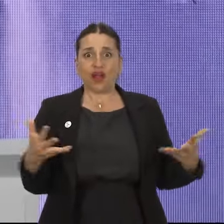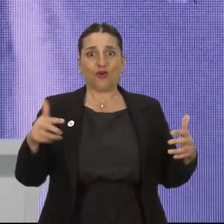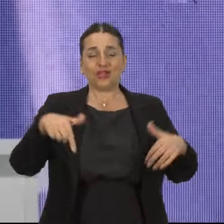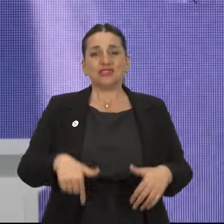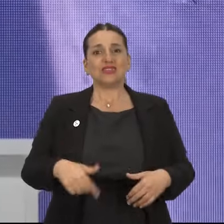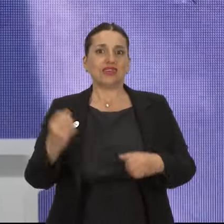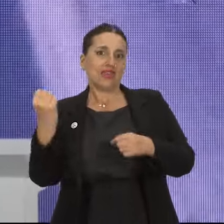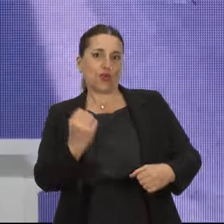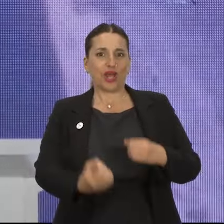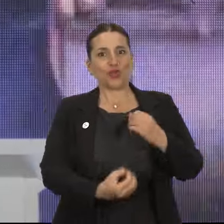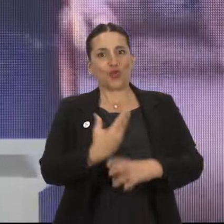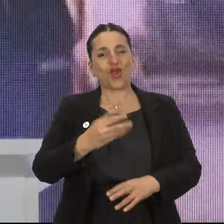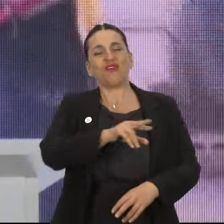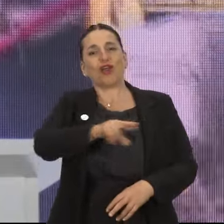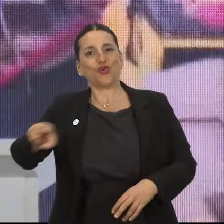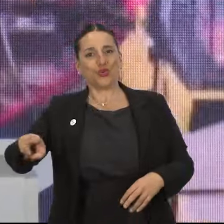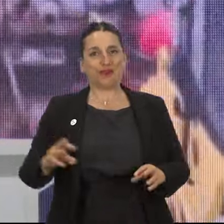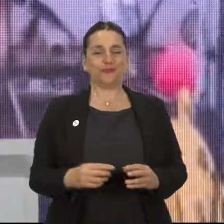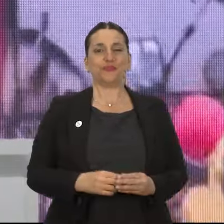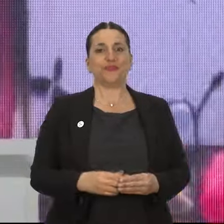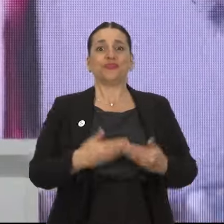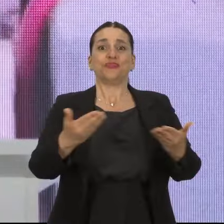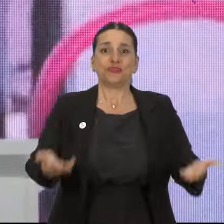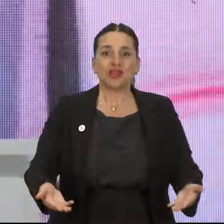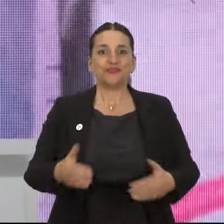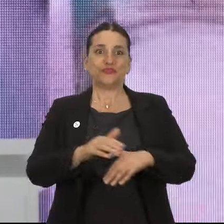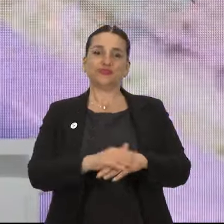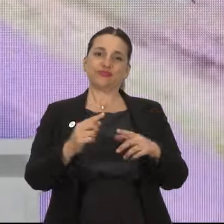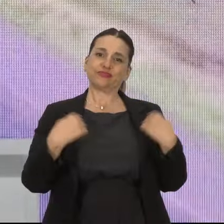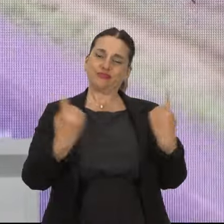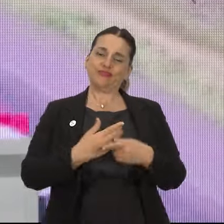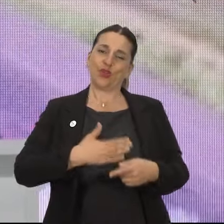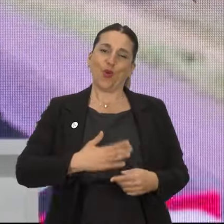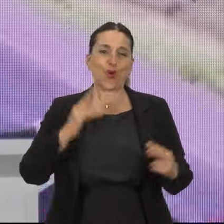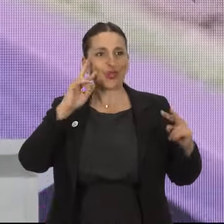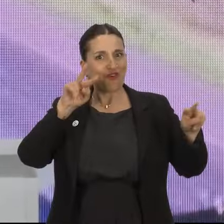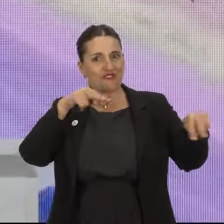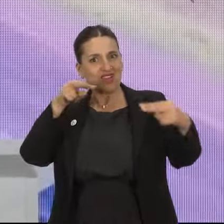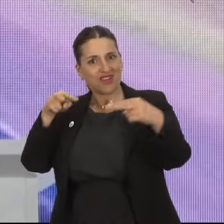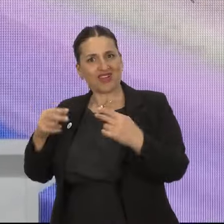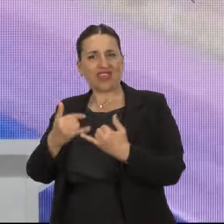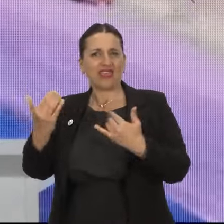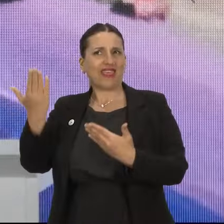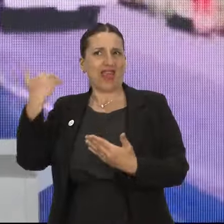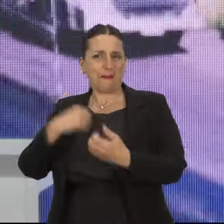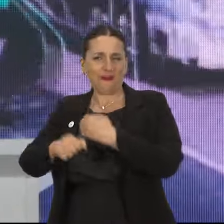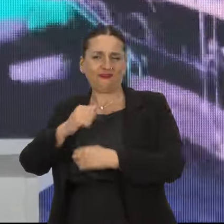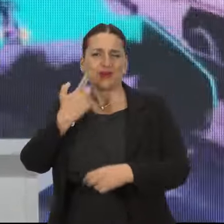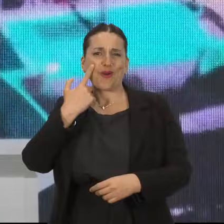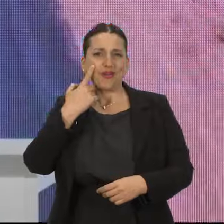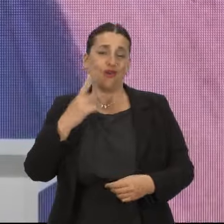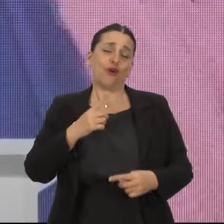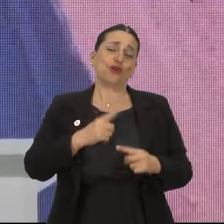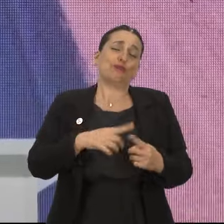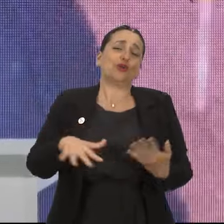hoy estamos aquí inaugurando esta ruta. Así que amigos, es un gusto encontrarme con mucha gente de hace muchos años,